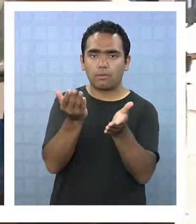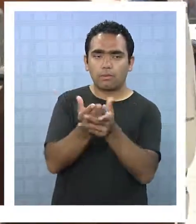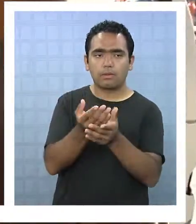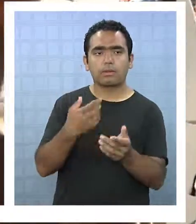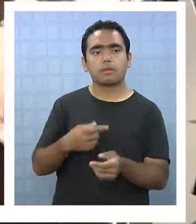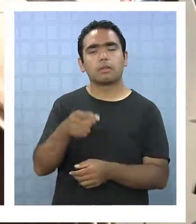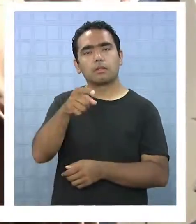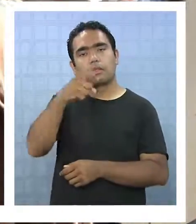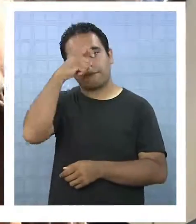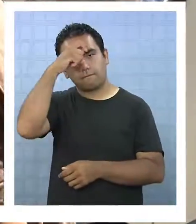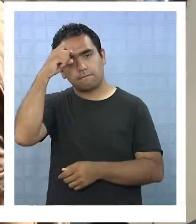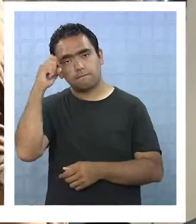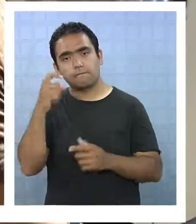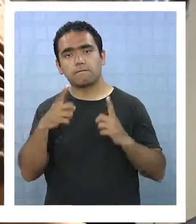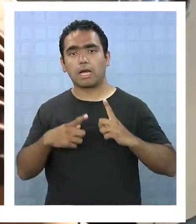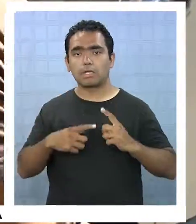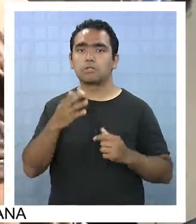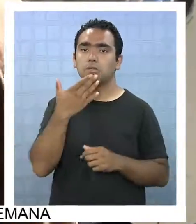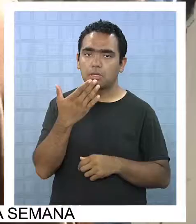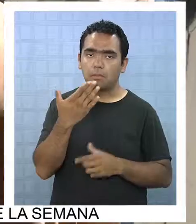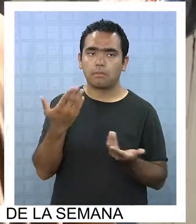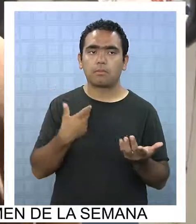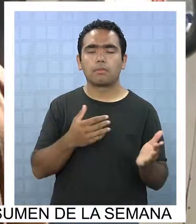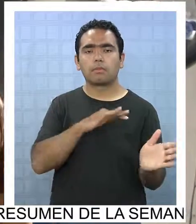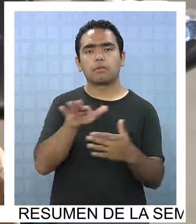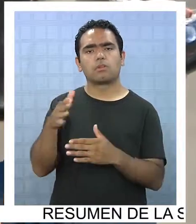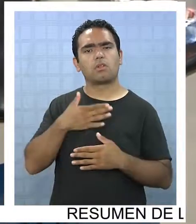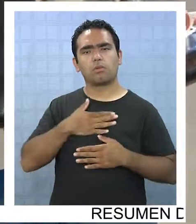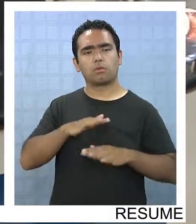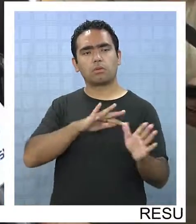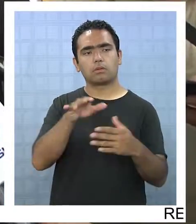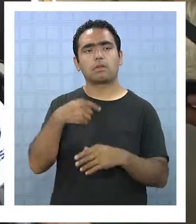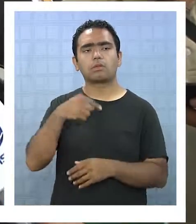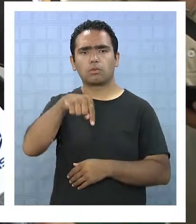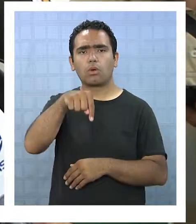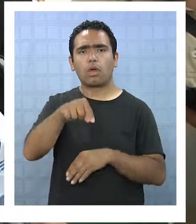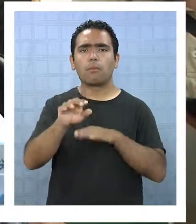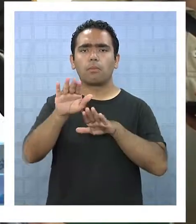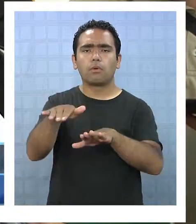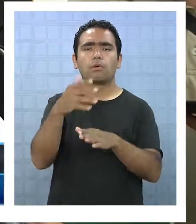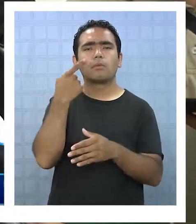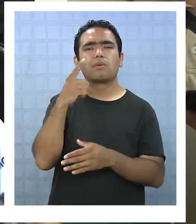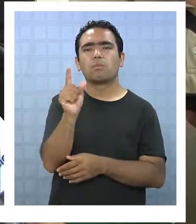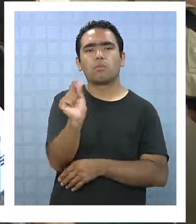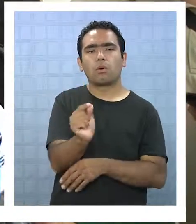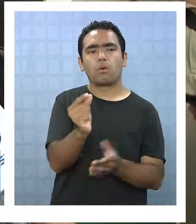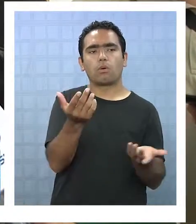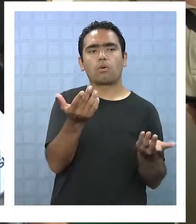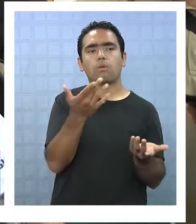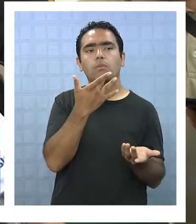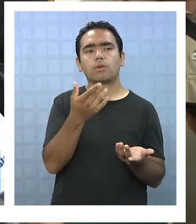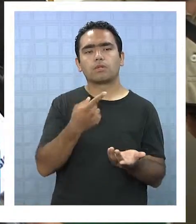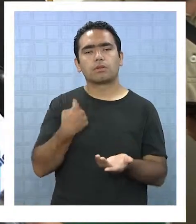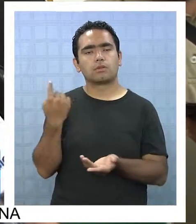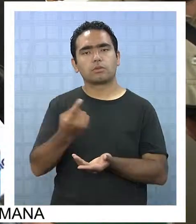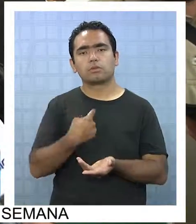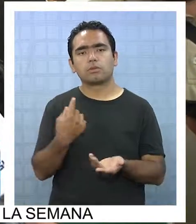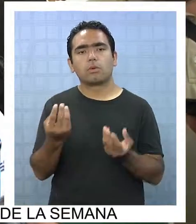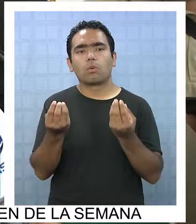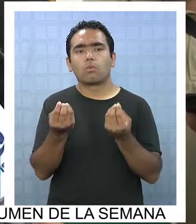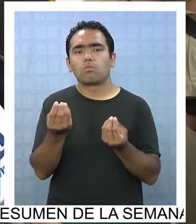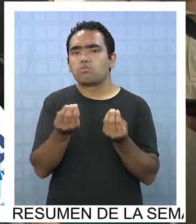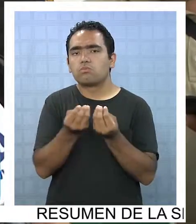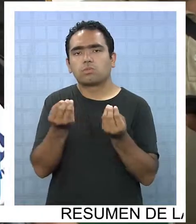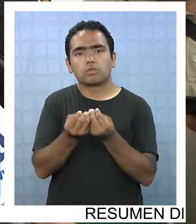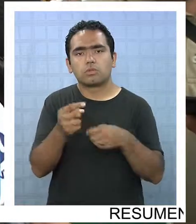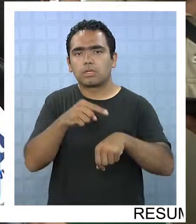que no es siempre del agrado de todos los empresarios. Esto es un apoyo pero es muy poco porque mire nosotros hace cuánto tiempo que no